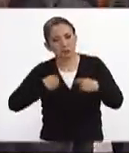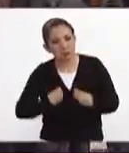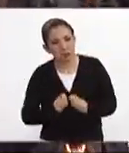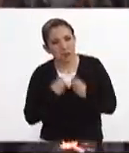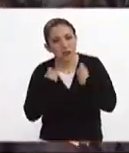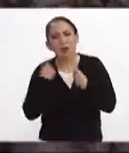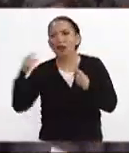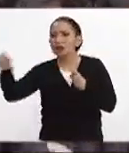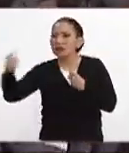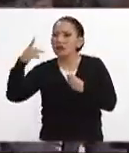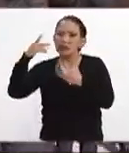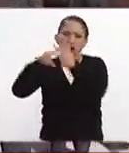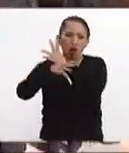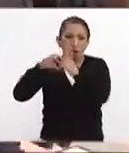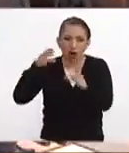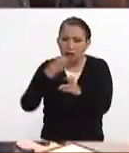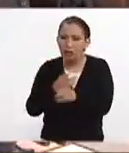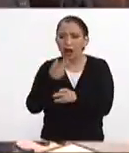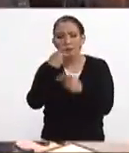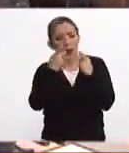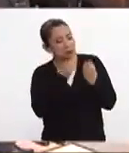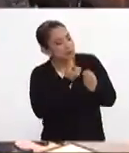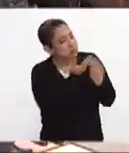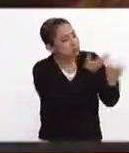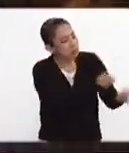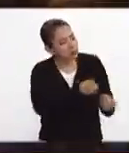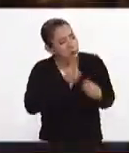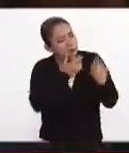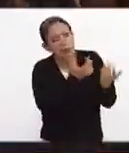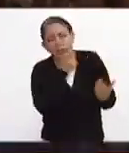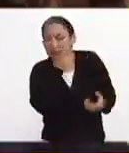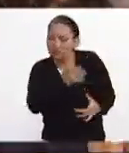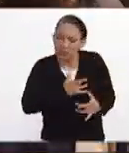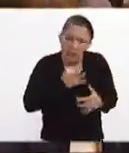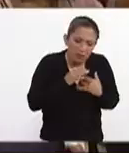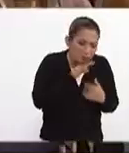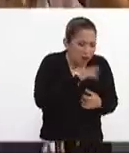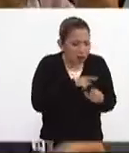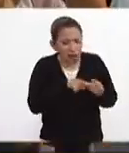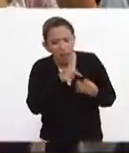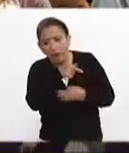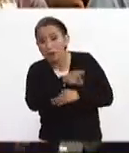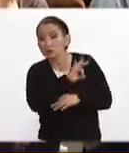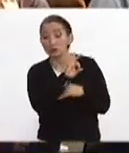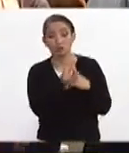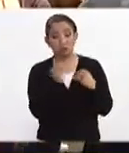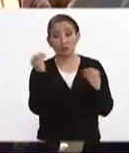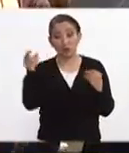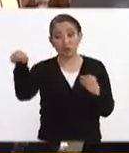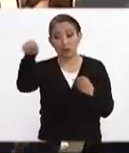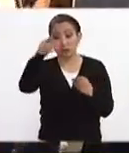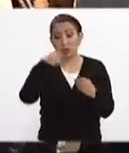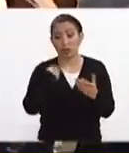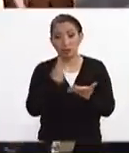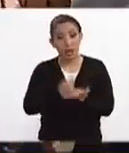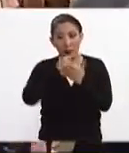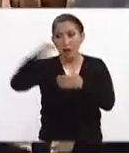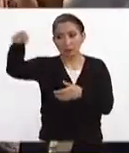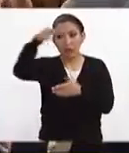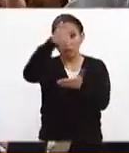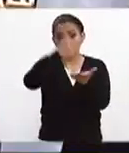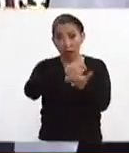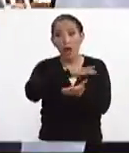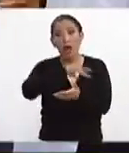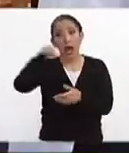y patrimonios hablar y expresar lo que nos está ocurriendo hay muchos terapeutas repartidos por la